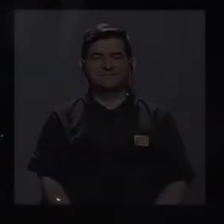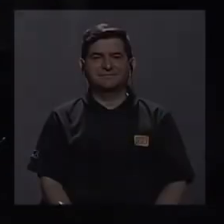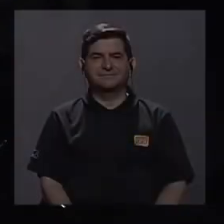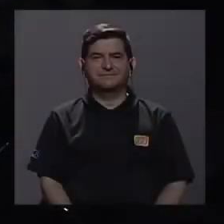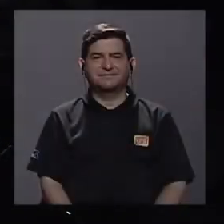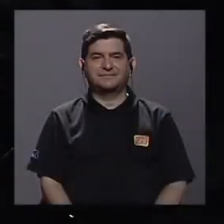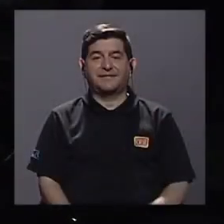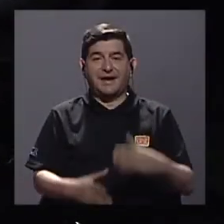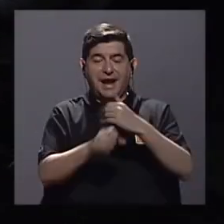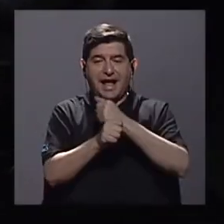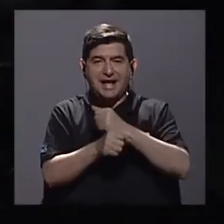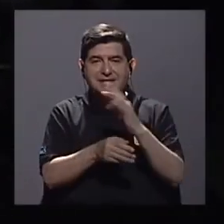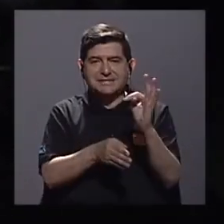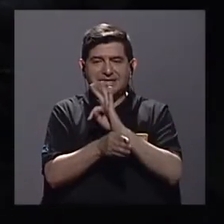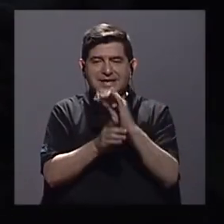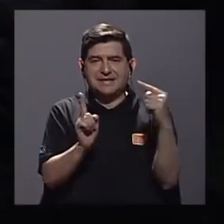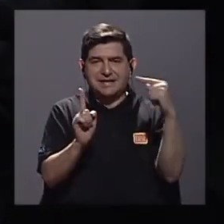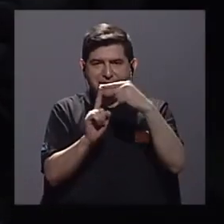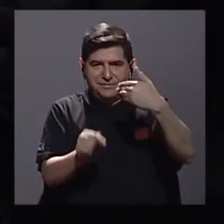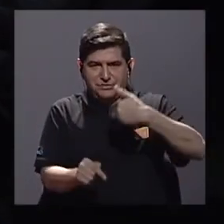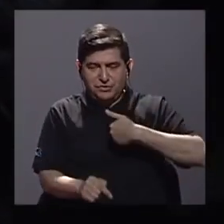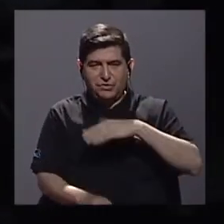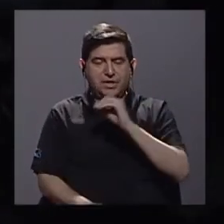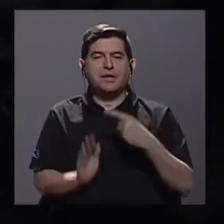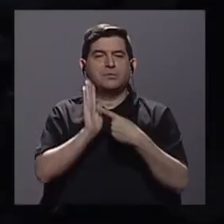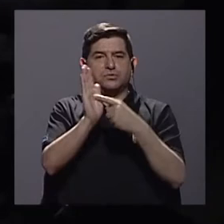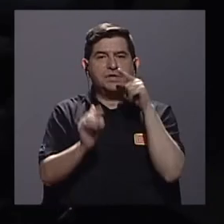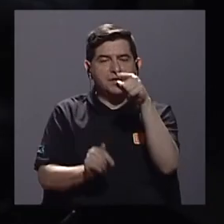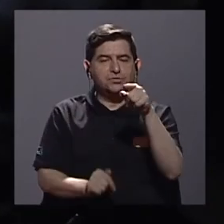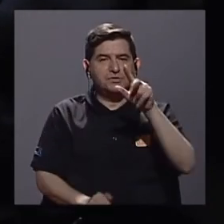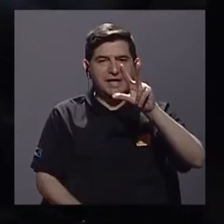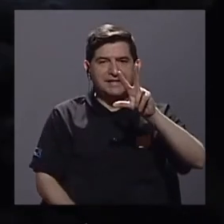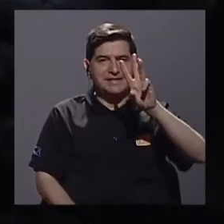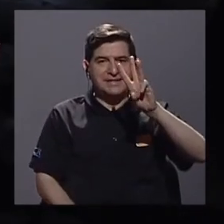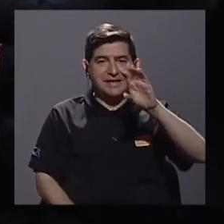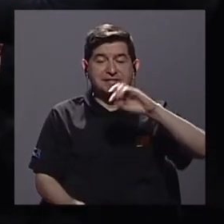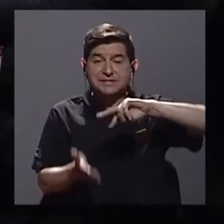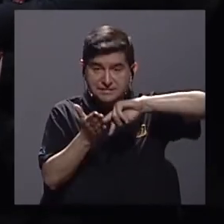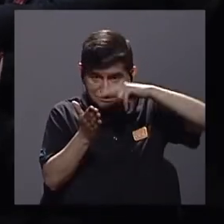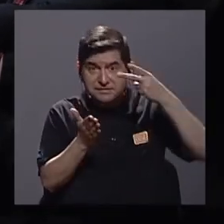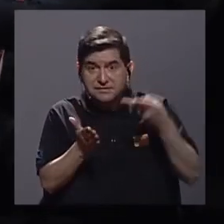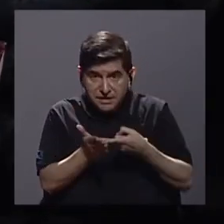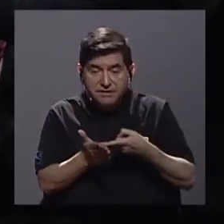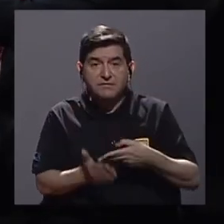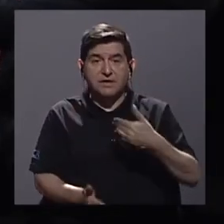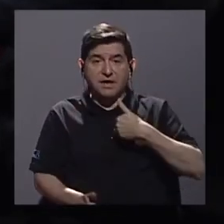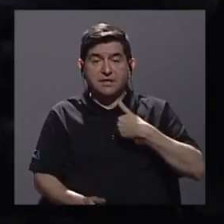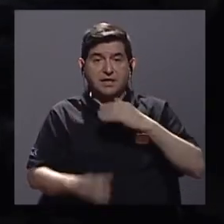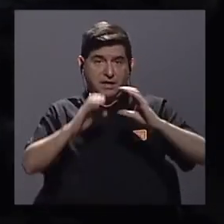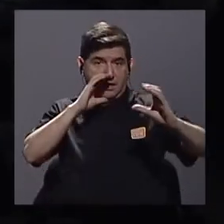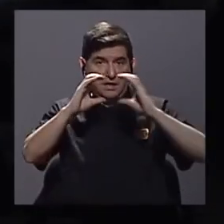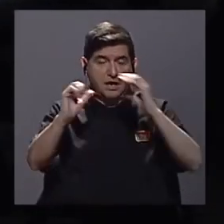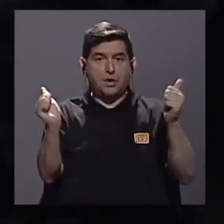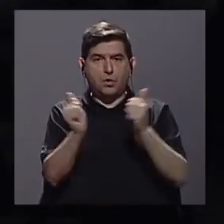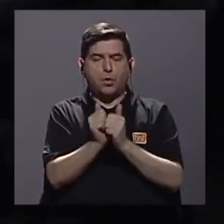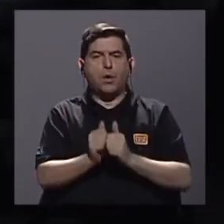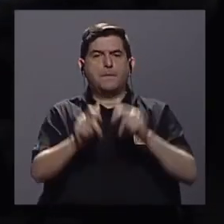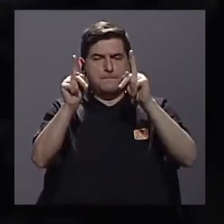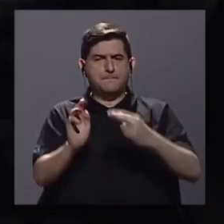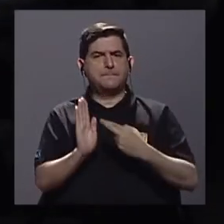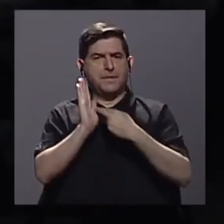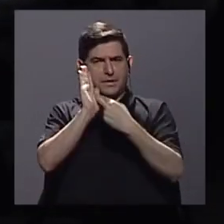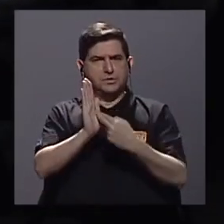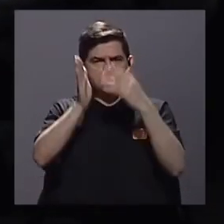Hacer televisión consentido y sobre todo presentarles a ustedes 360 también significa poder tener una conversación con una voz